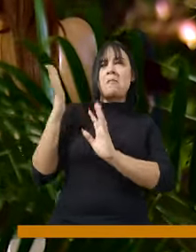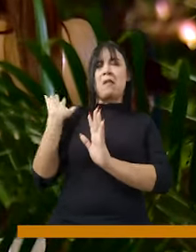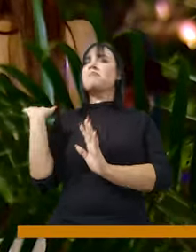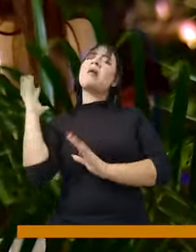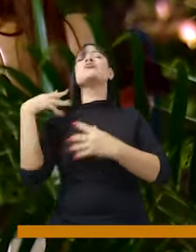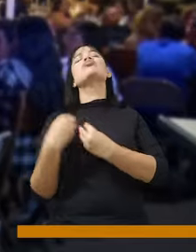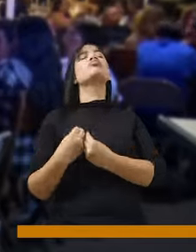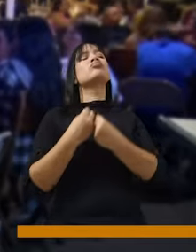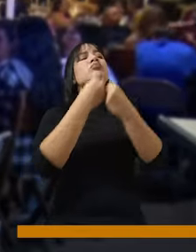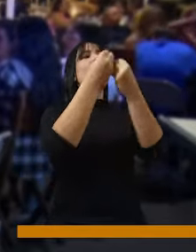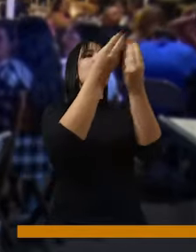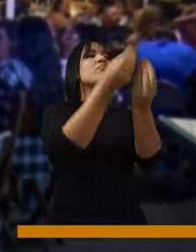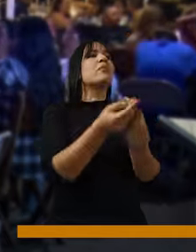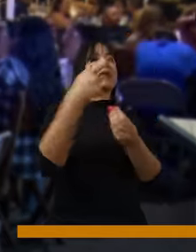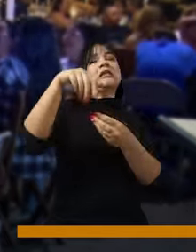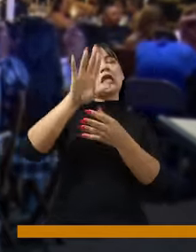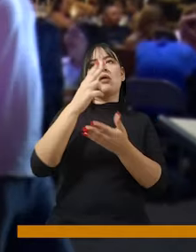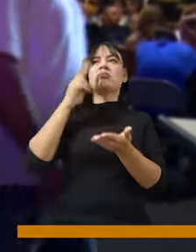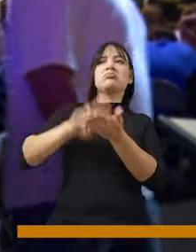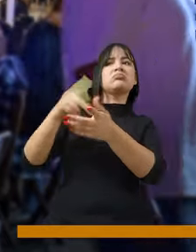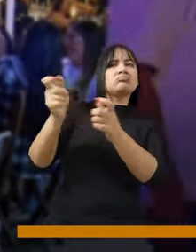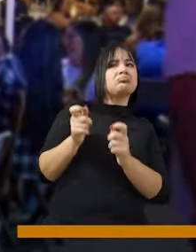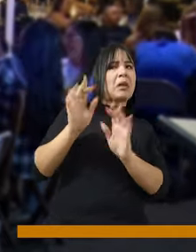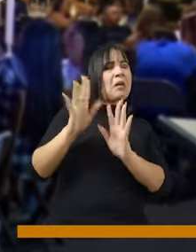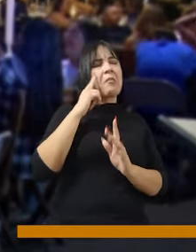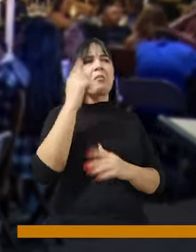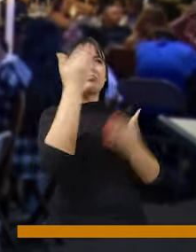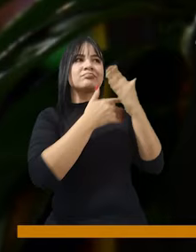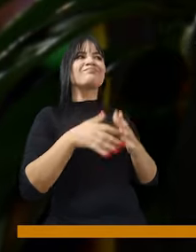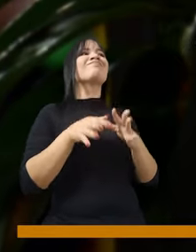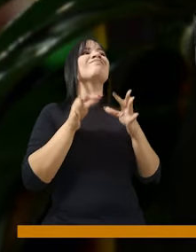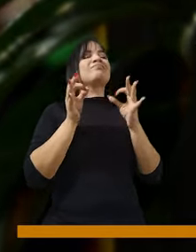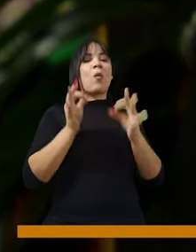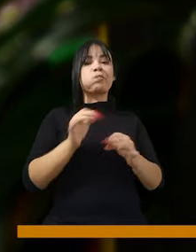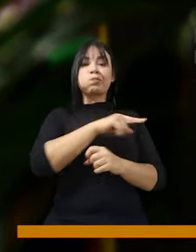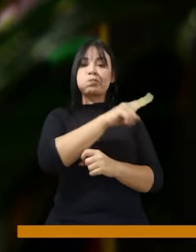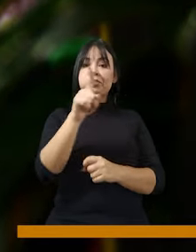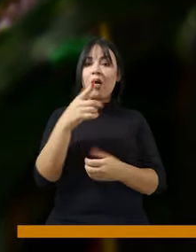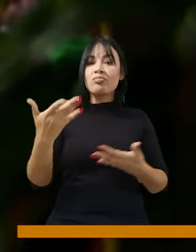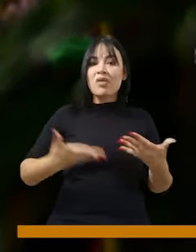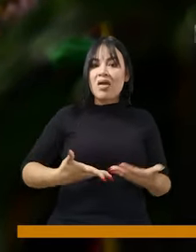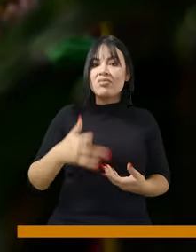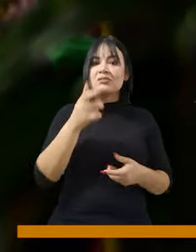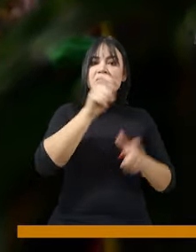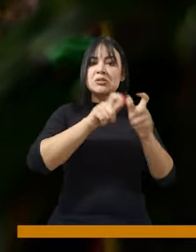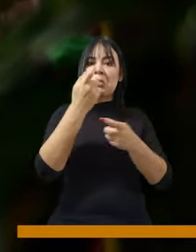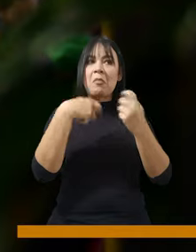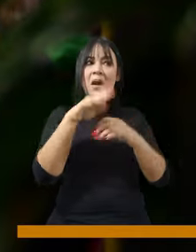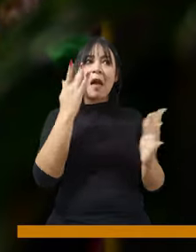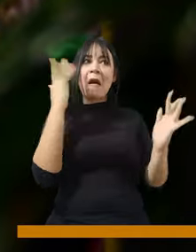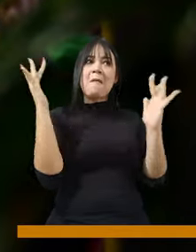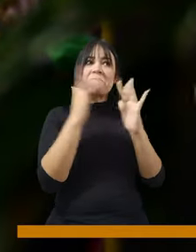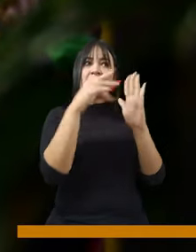visitar esos lugares que recibimos en esas denuncias, constatamos y verificamos que en efecto los comerciantes no